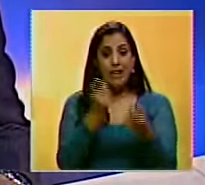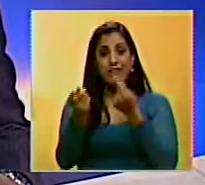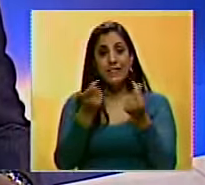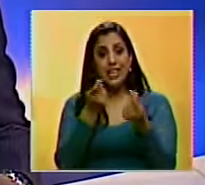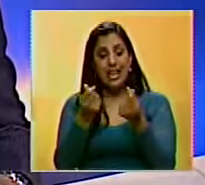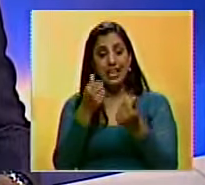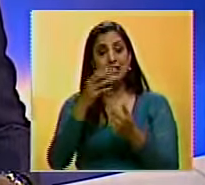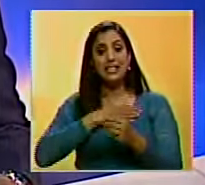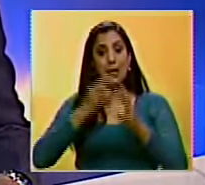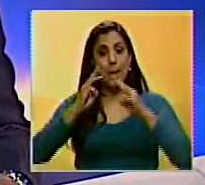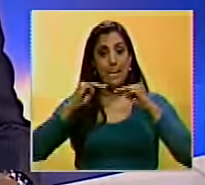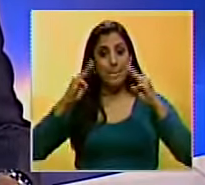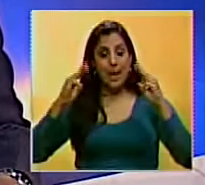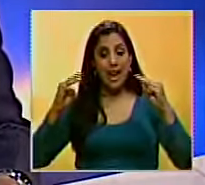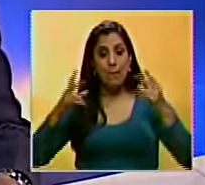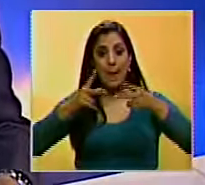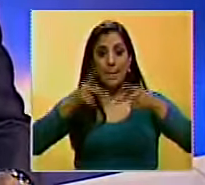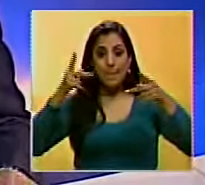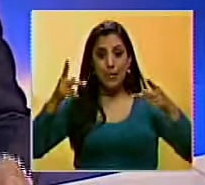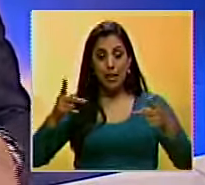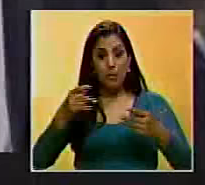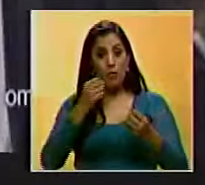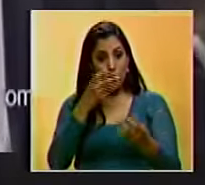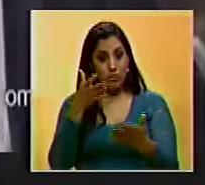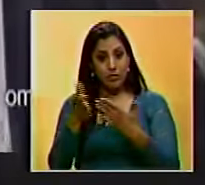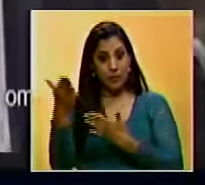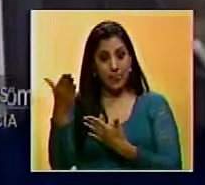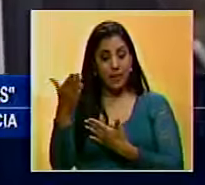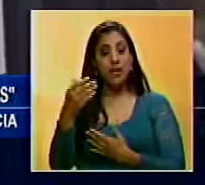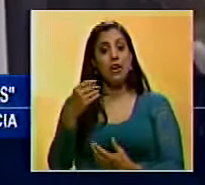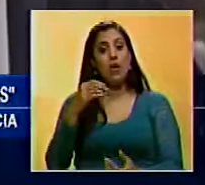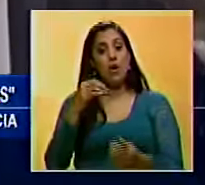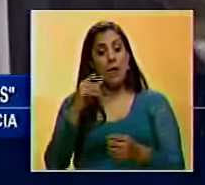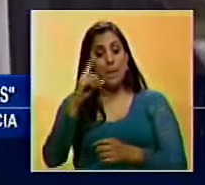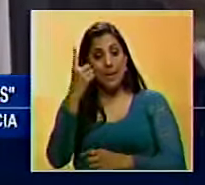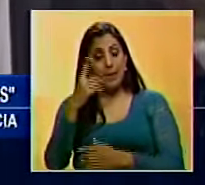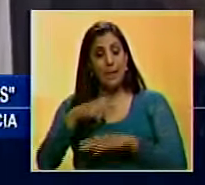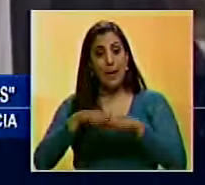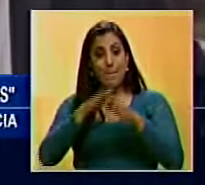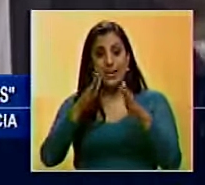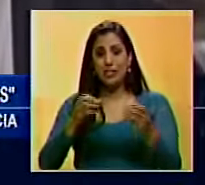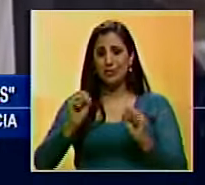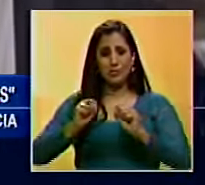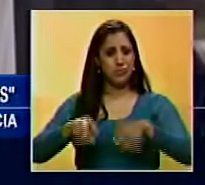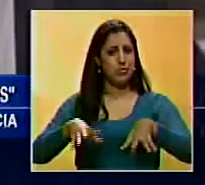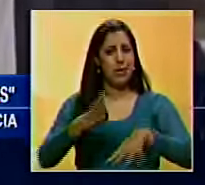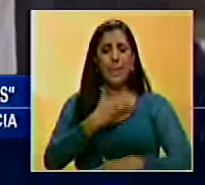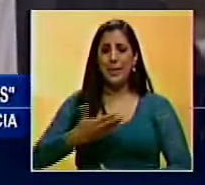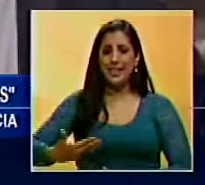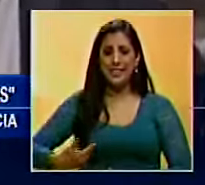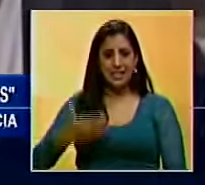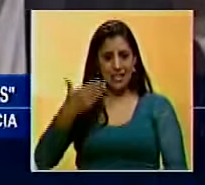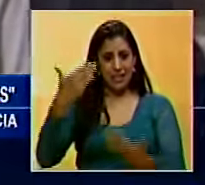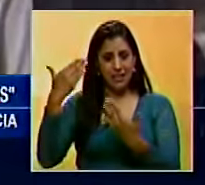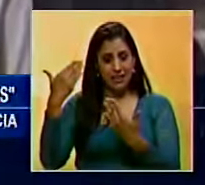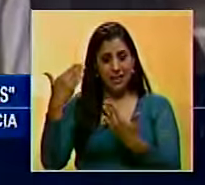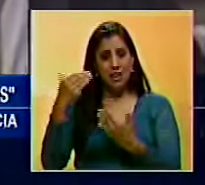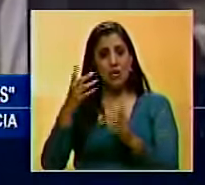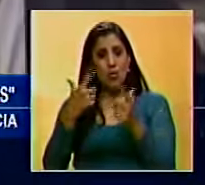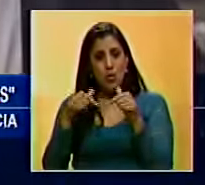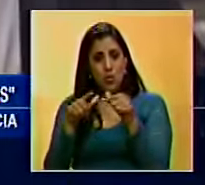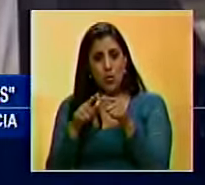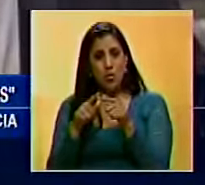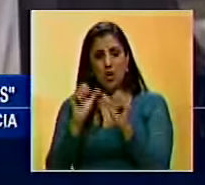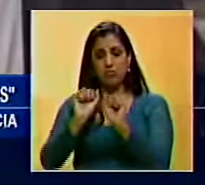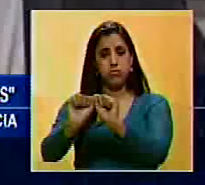llamado Panama Papers, en el que fue señalado. La dimisión presentada por el primer ministro fue rechazada por el presidente islandés, Orlafur